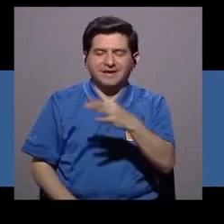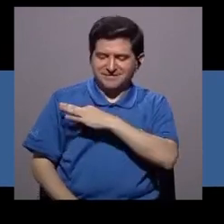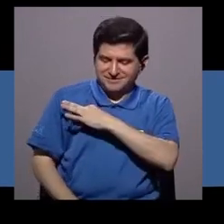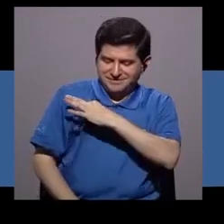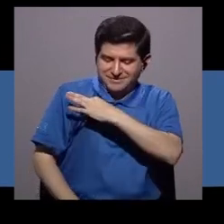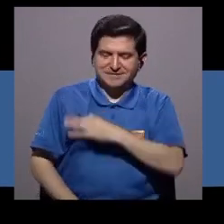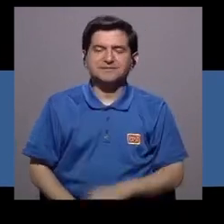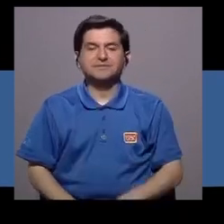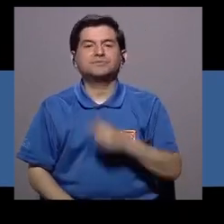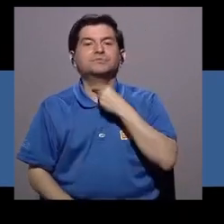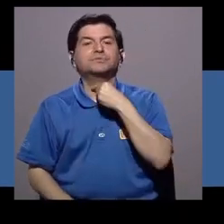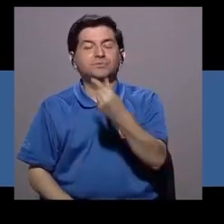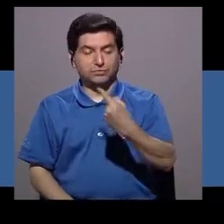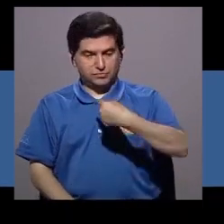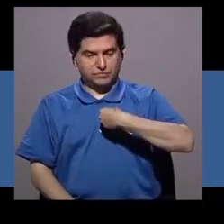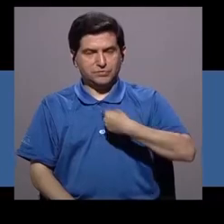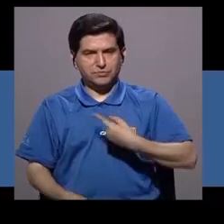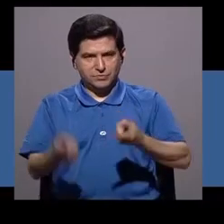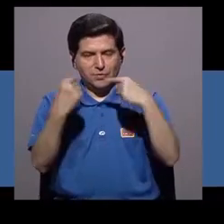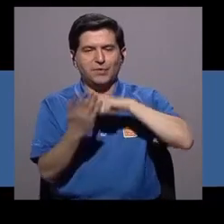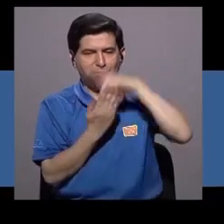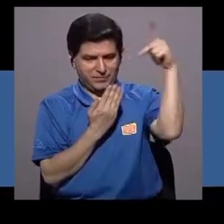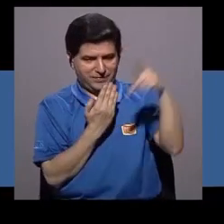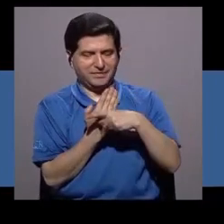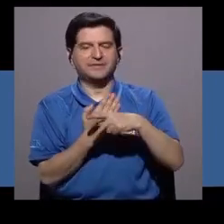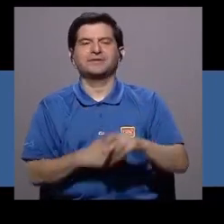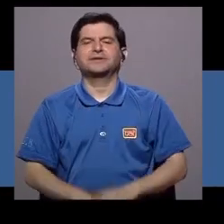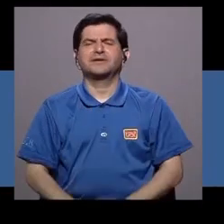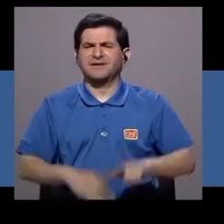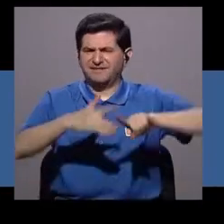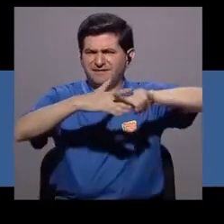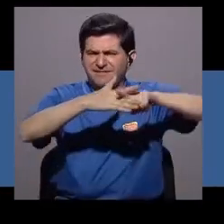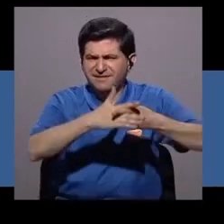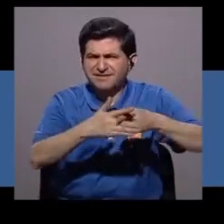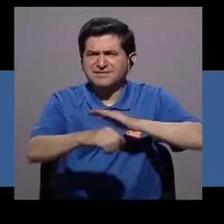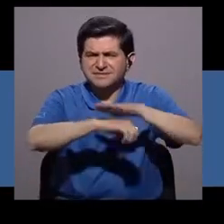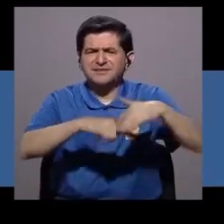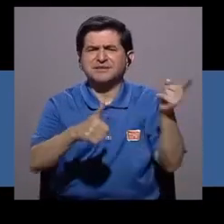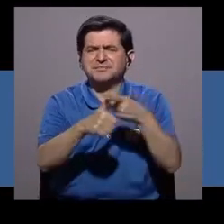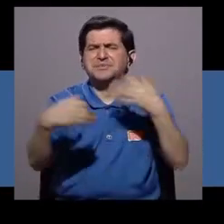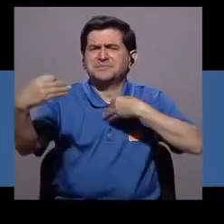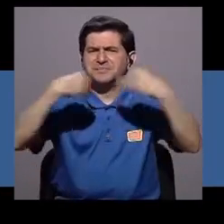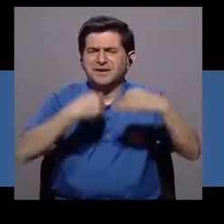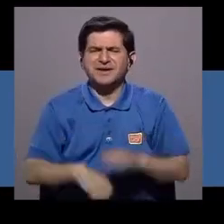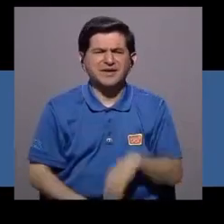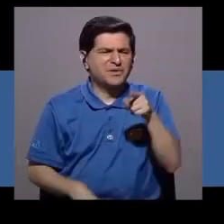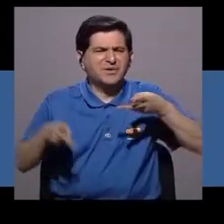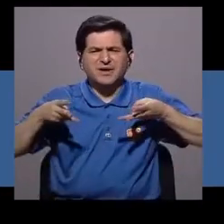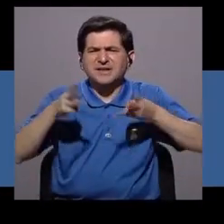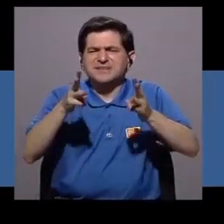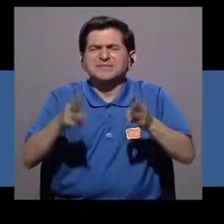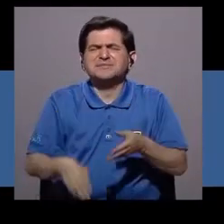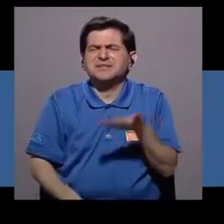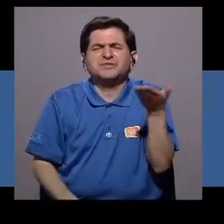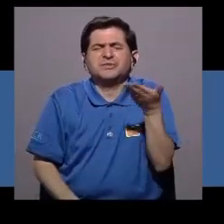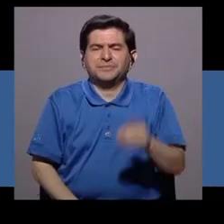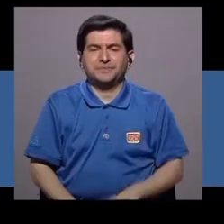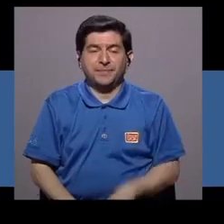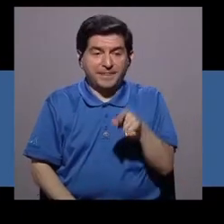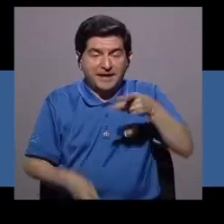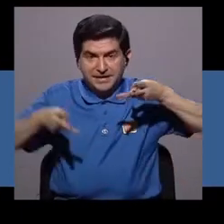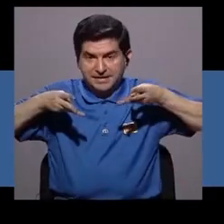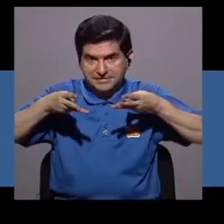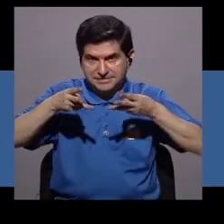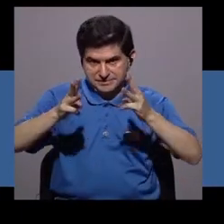Muchas gracias, Gabriela, por invitarme. Es un gusto para mí estar en este programa. Empecemos. Por favor, primero cuéntenos qué es este método de